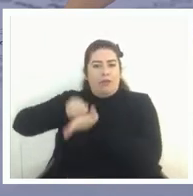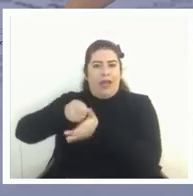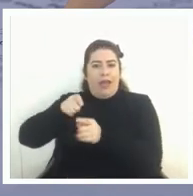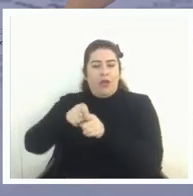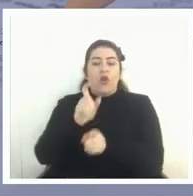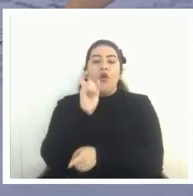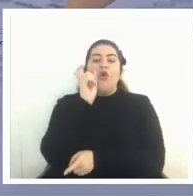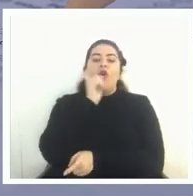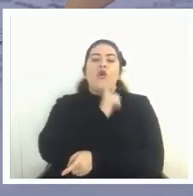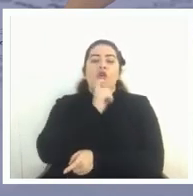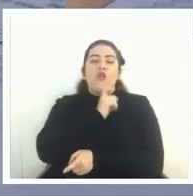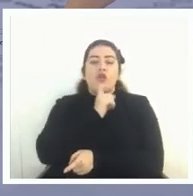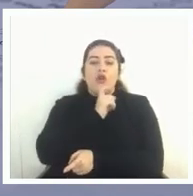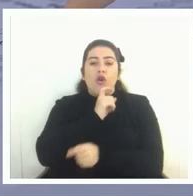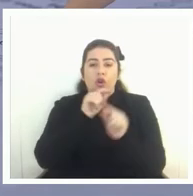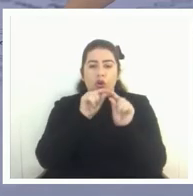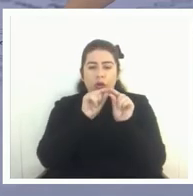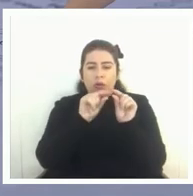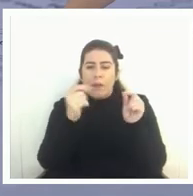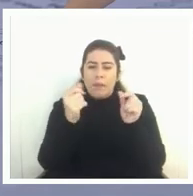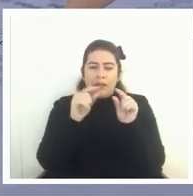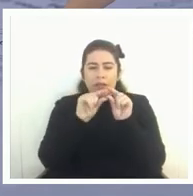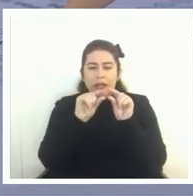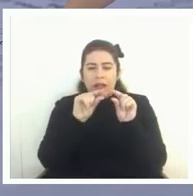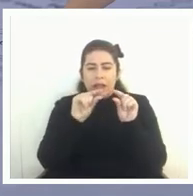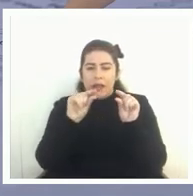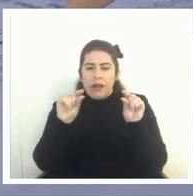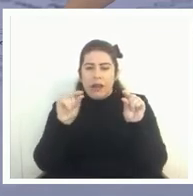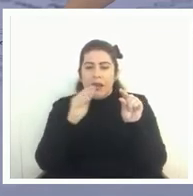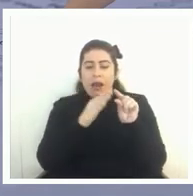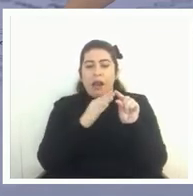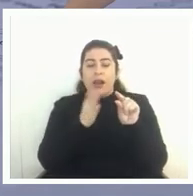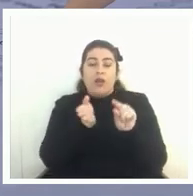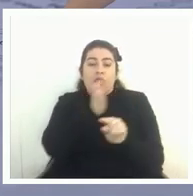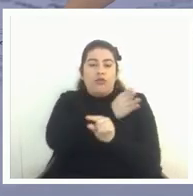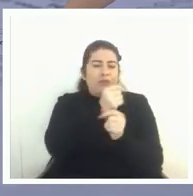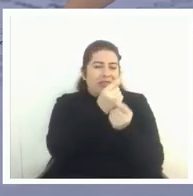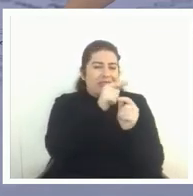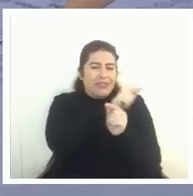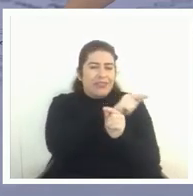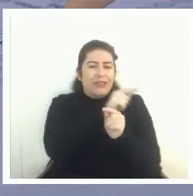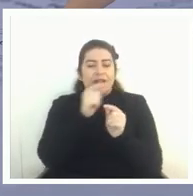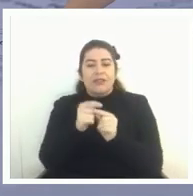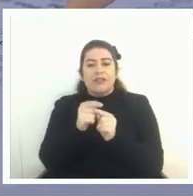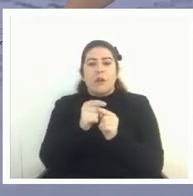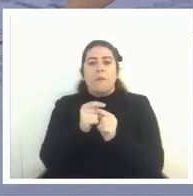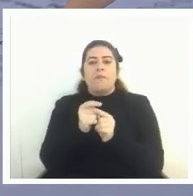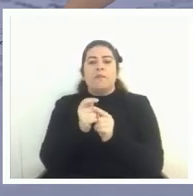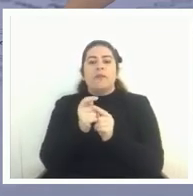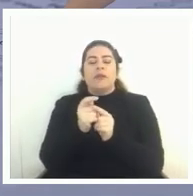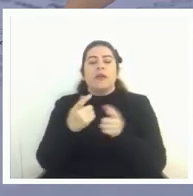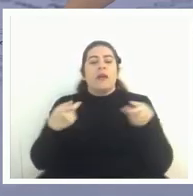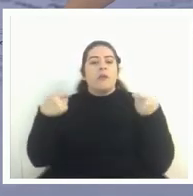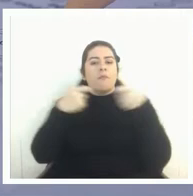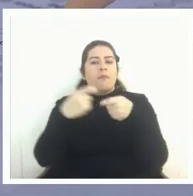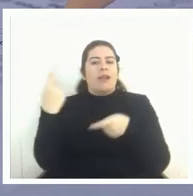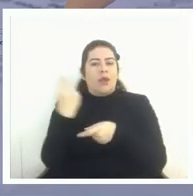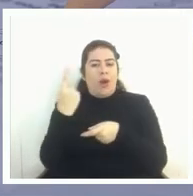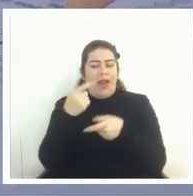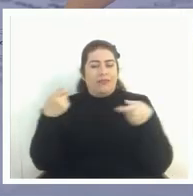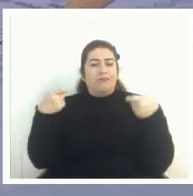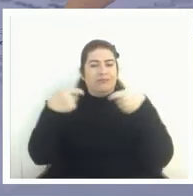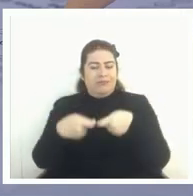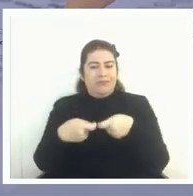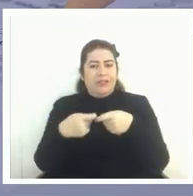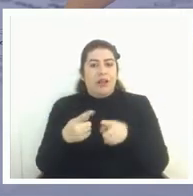distribución que se ve muy parecida a la que está en el gráfico a la izquierda son los particulares subvencionados y en verde los que